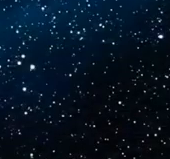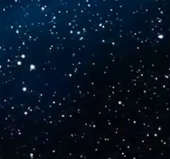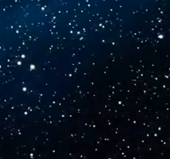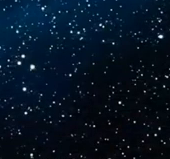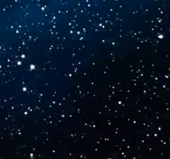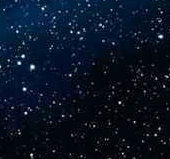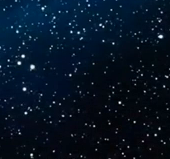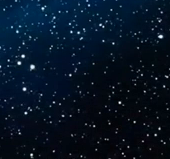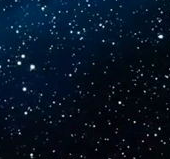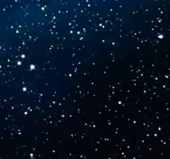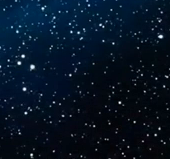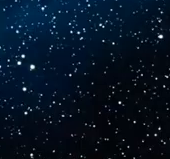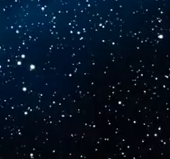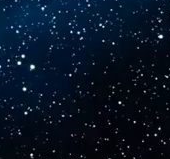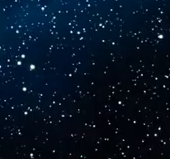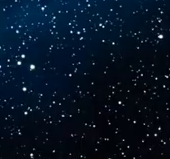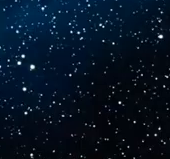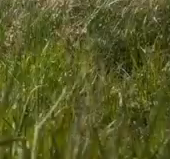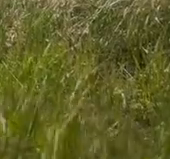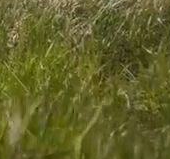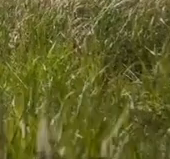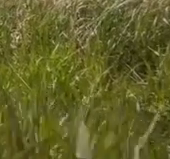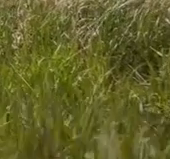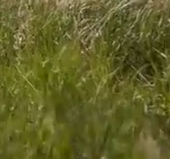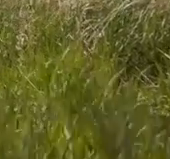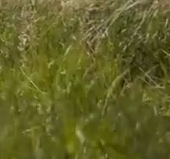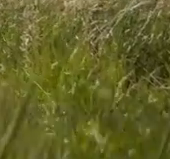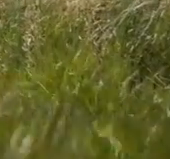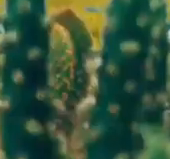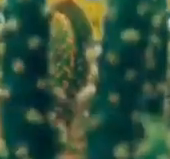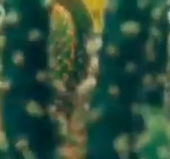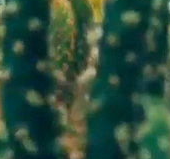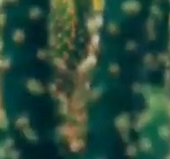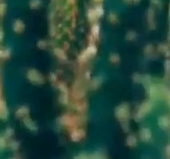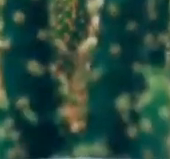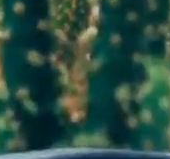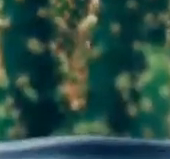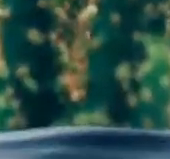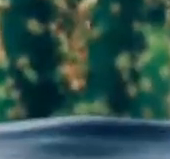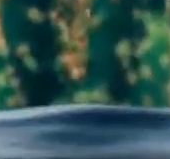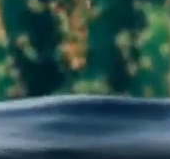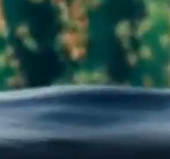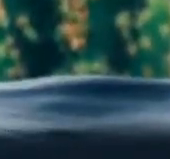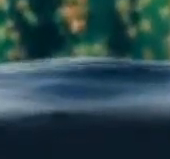La tierra. Lugar de nadie y de todos.